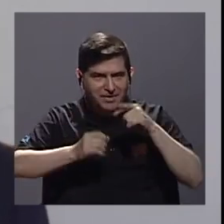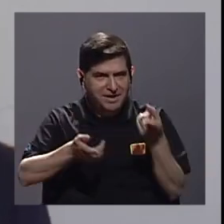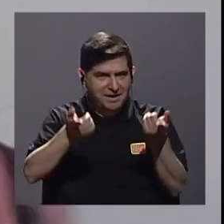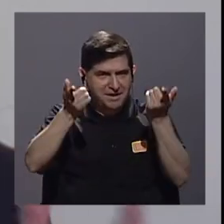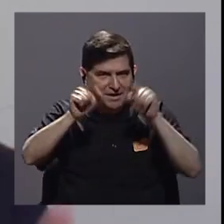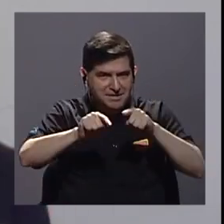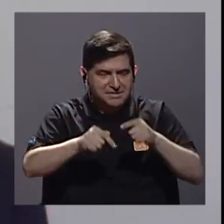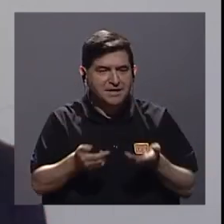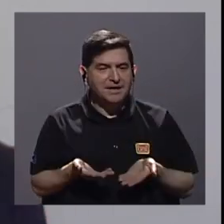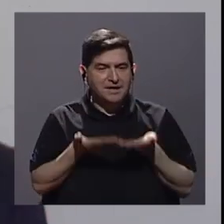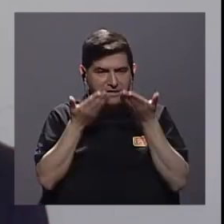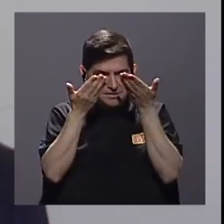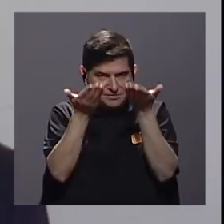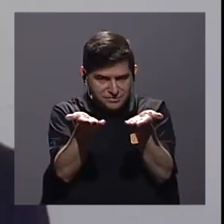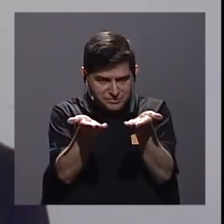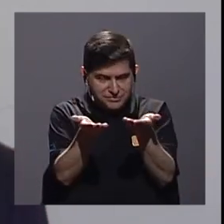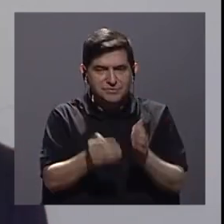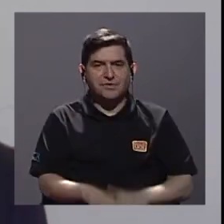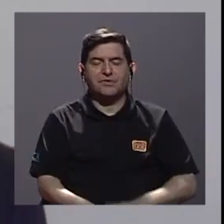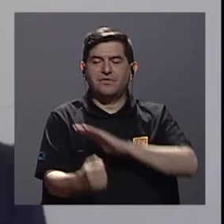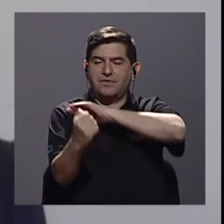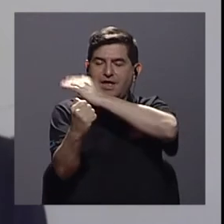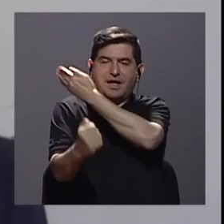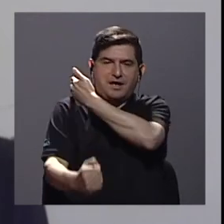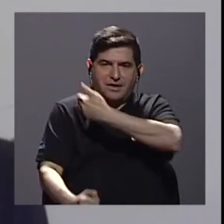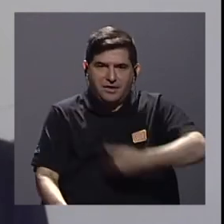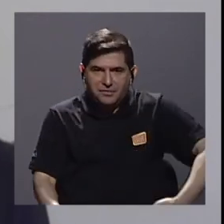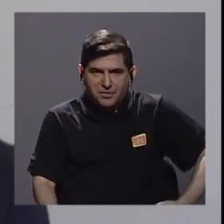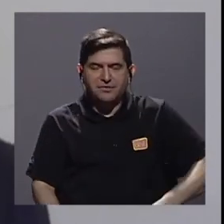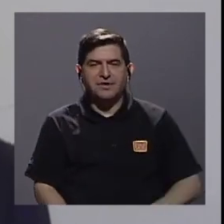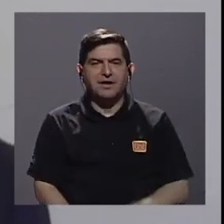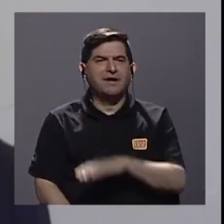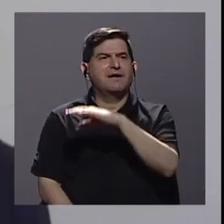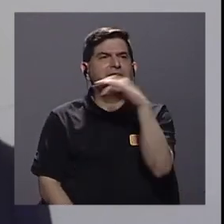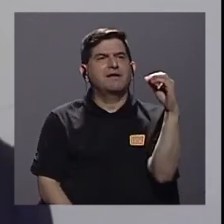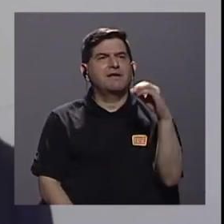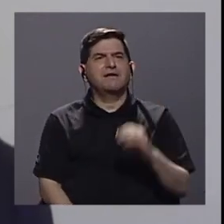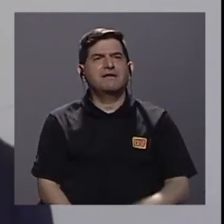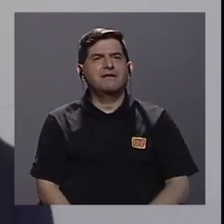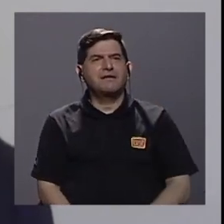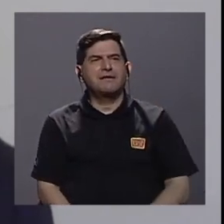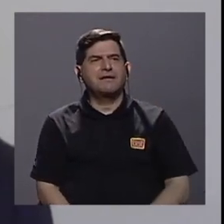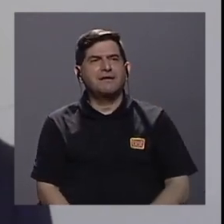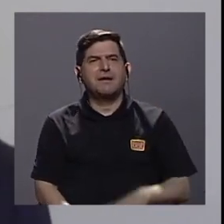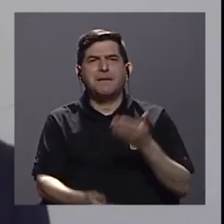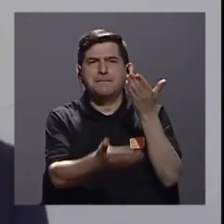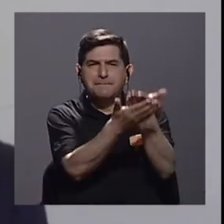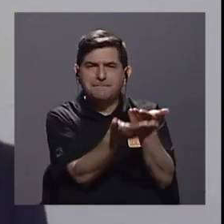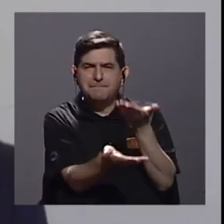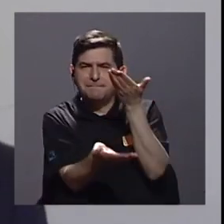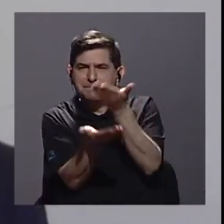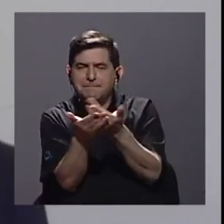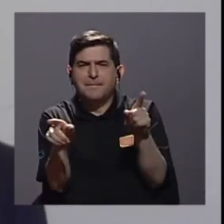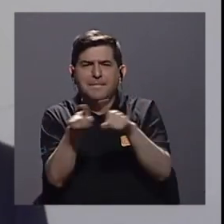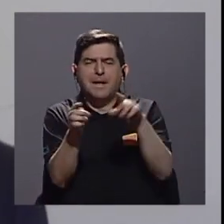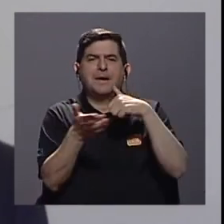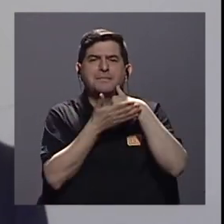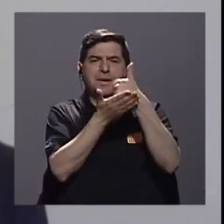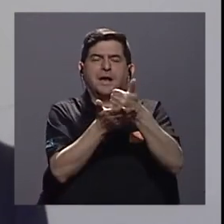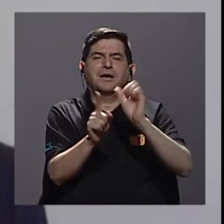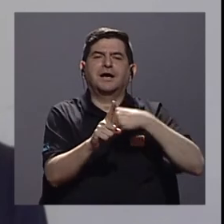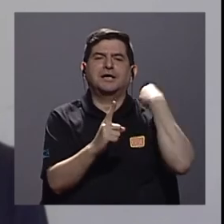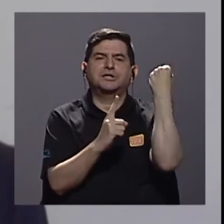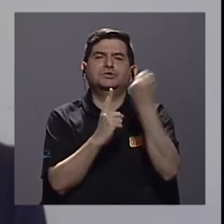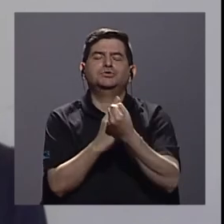provistos a nivel del Poder Ejecutivo y poder hacer como planteamientos que también coadyuven en esta